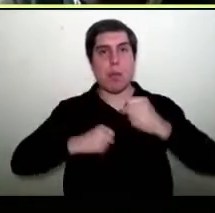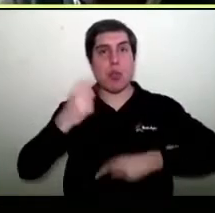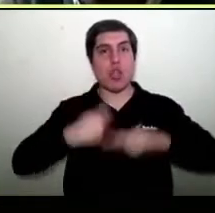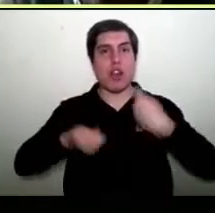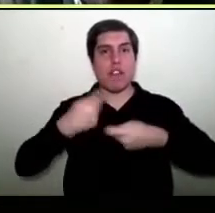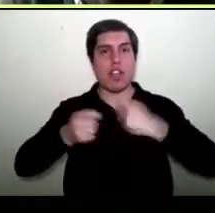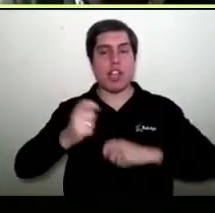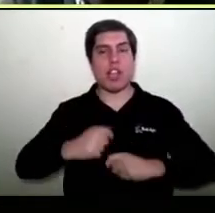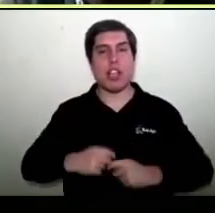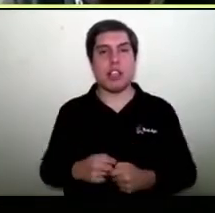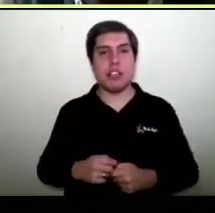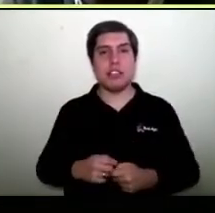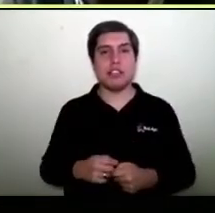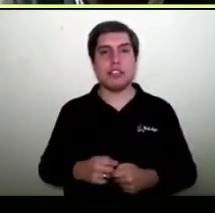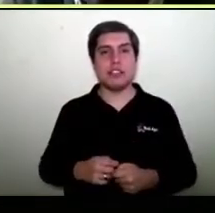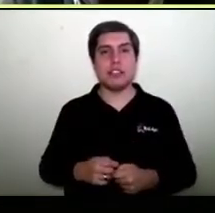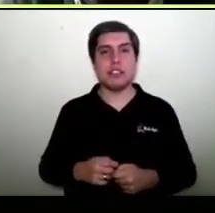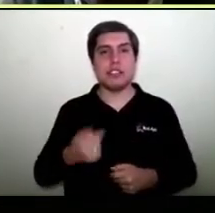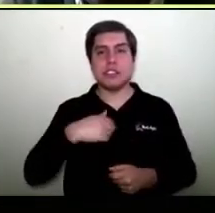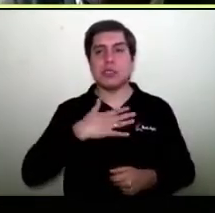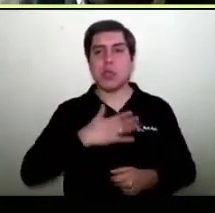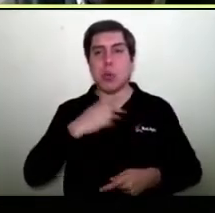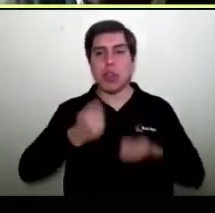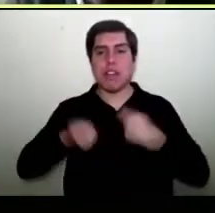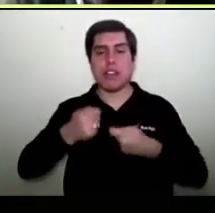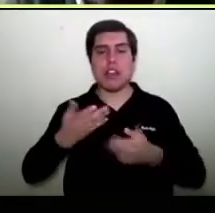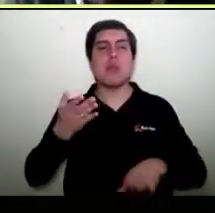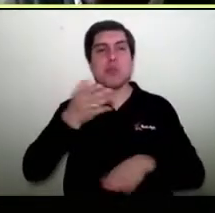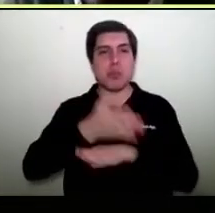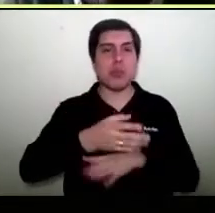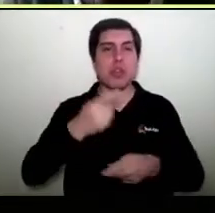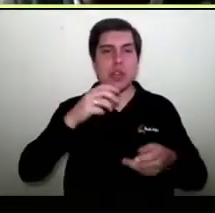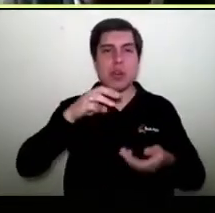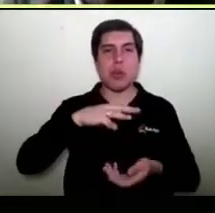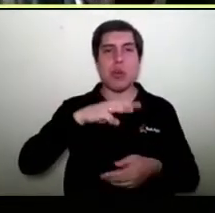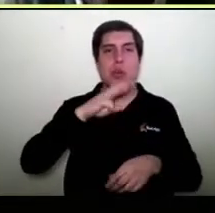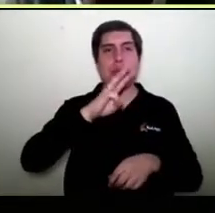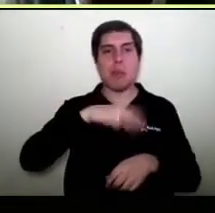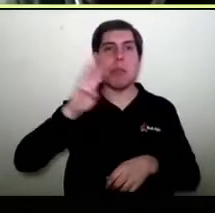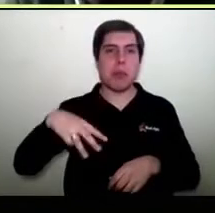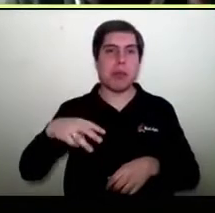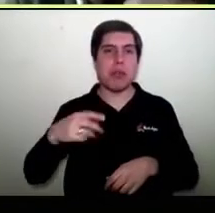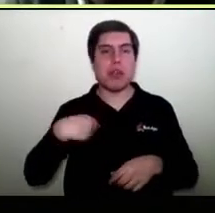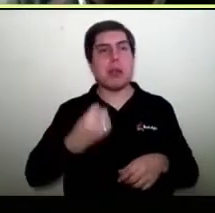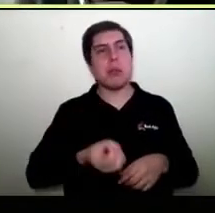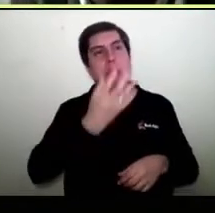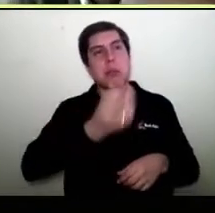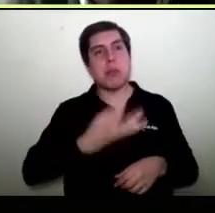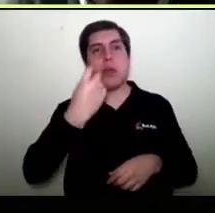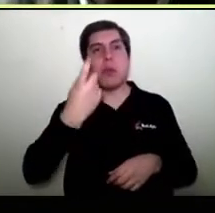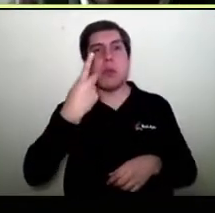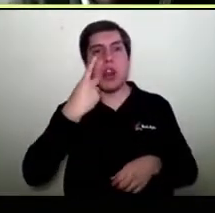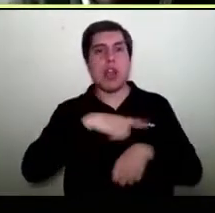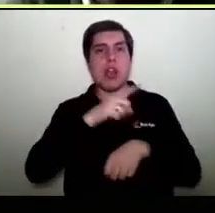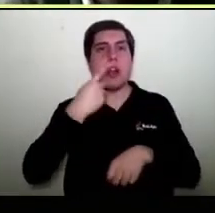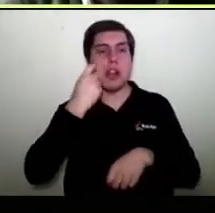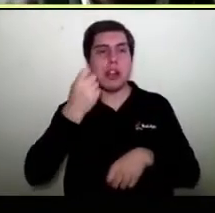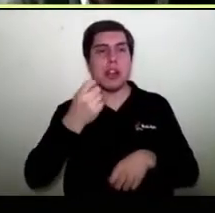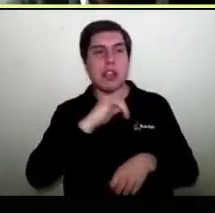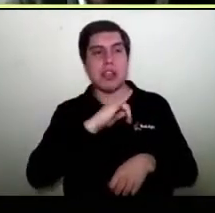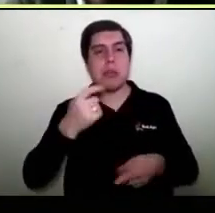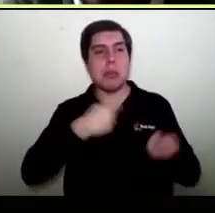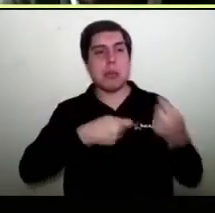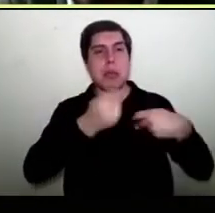vender, voy a ir a un mall virtual a vender. Voy a trabajar una hora al día, voy a subir mis productos y esos productos se van a empezar a vender.